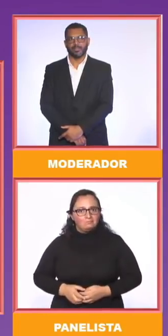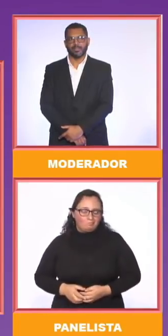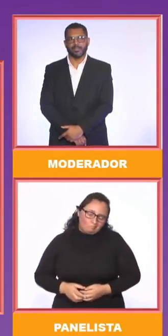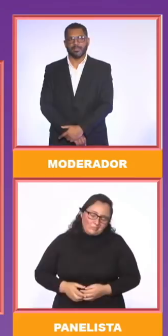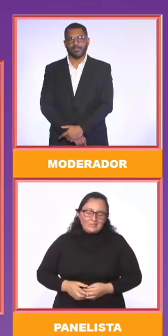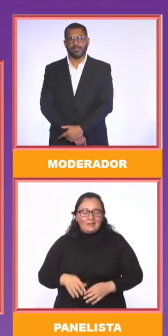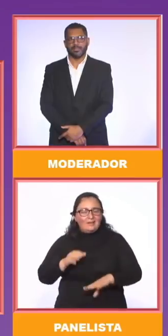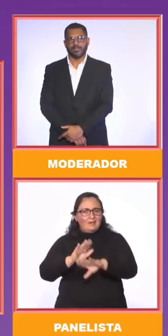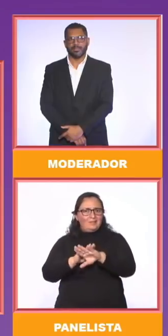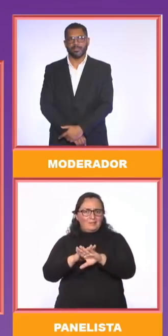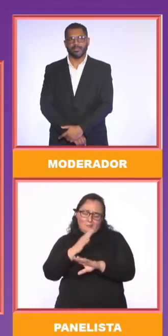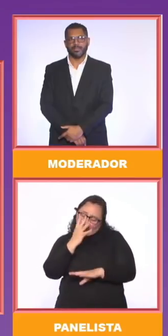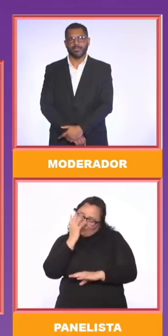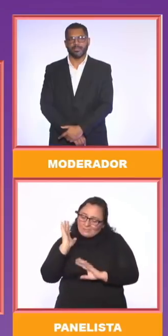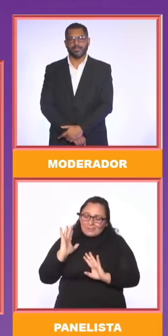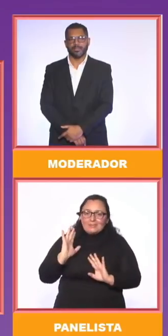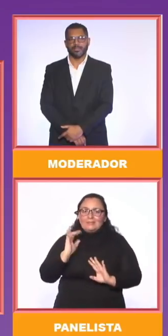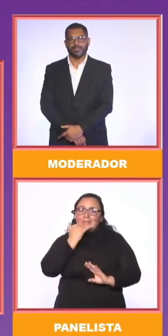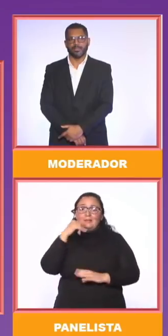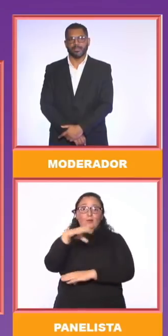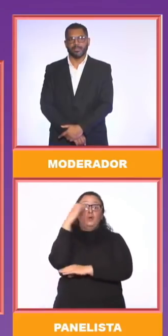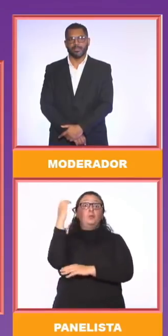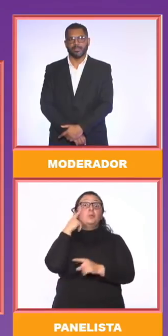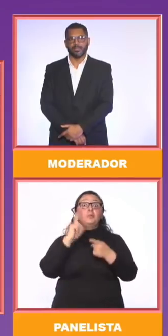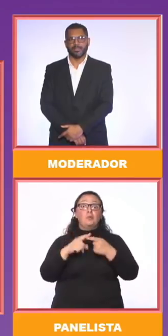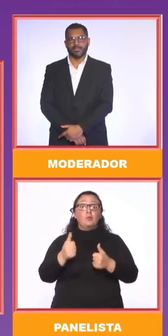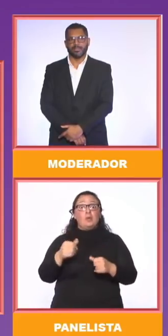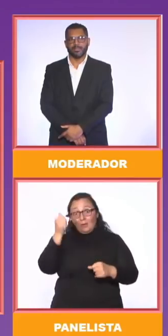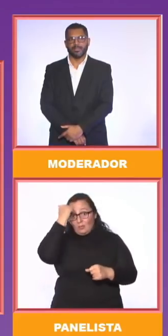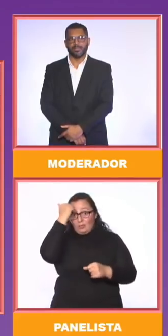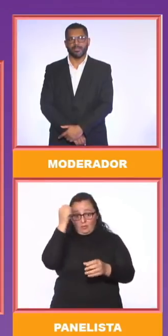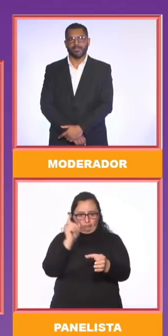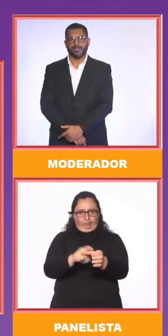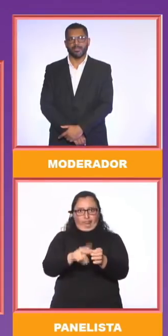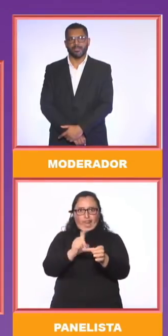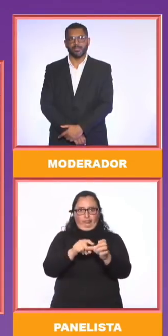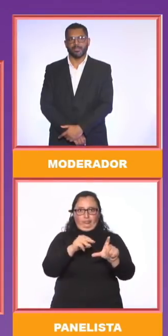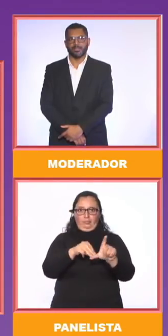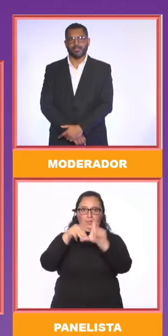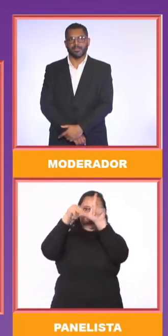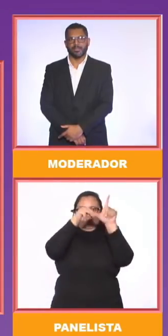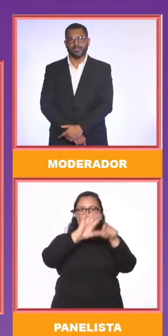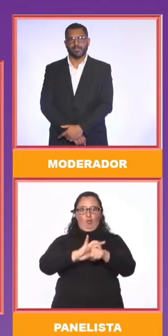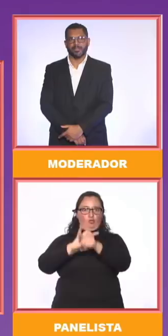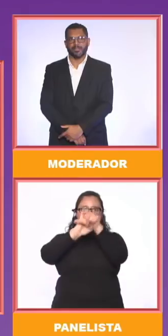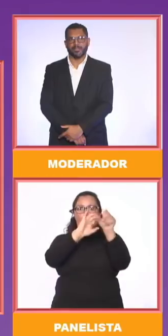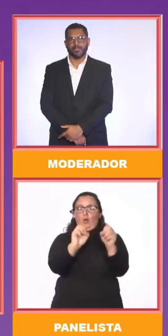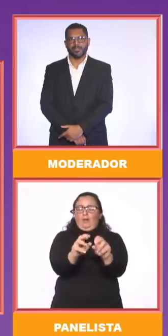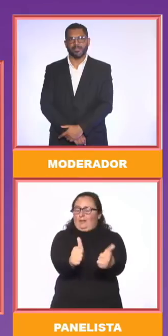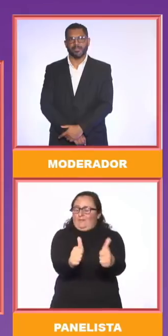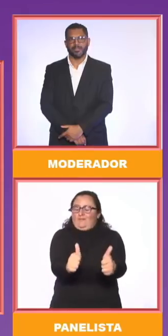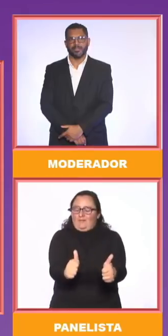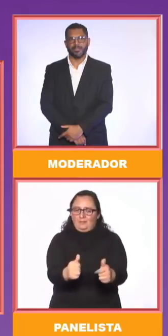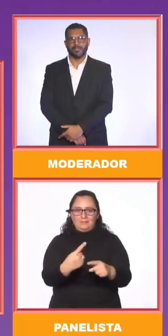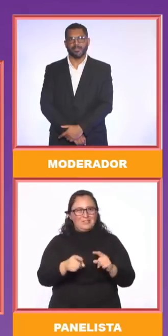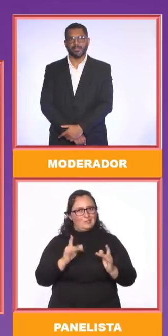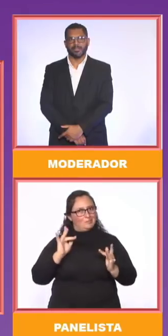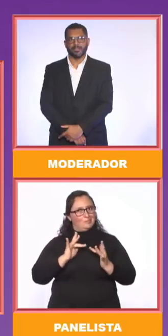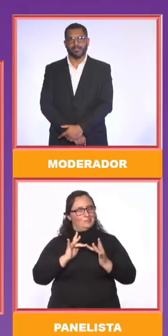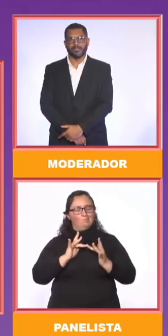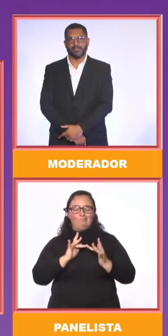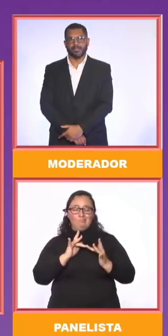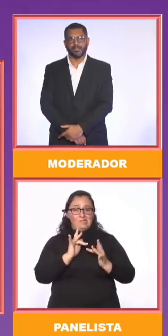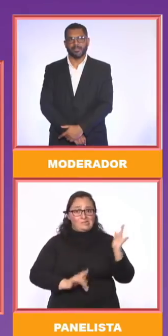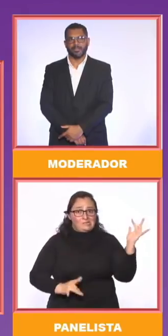Esa no es la ruta. Pero no lo vas Esa no es la ruta. Es que la ruta es formación in situ. En Colombia hay programas muy